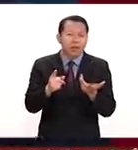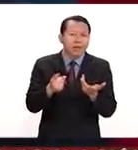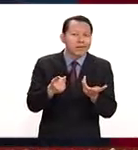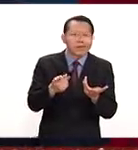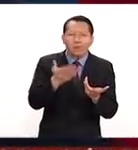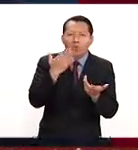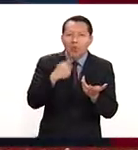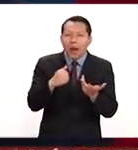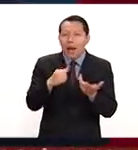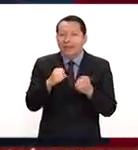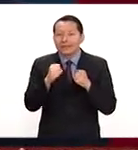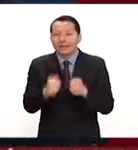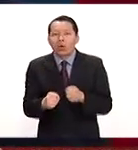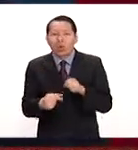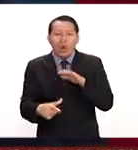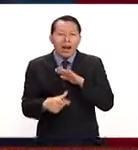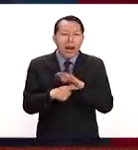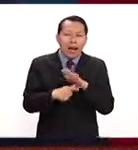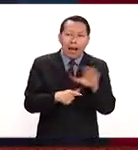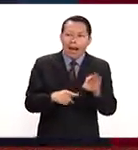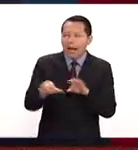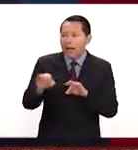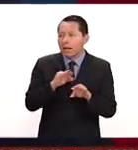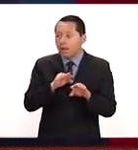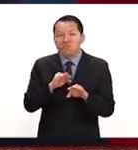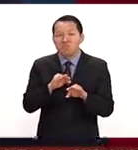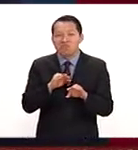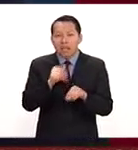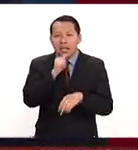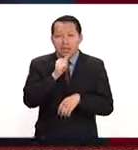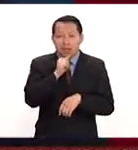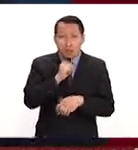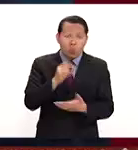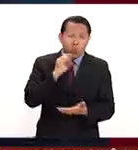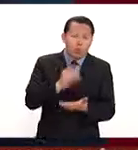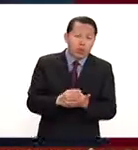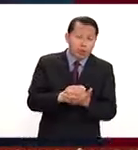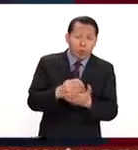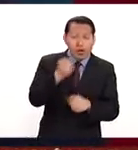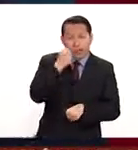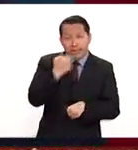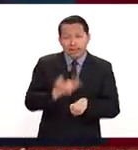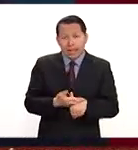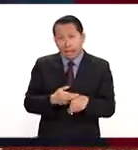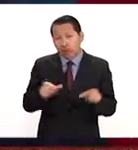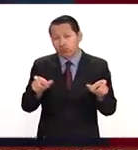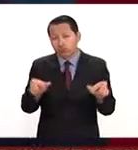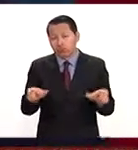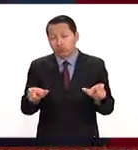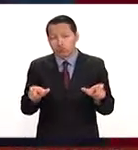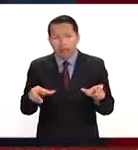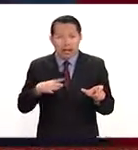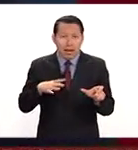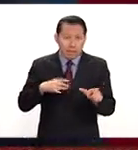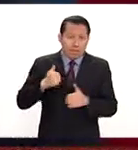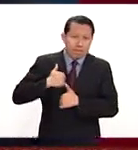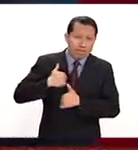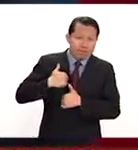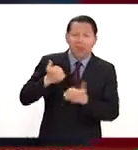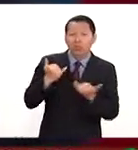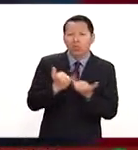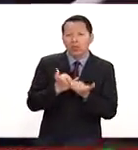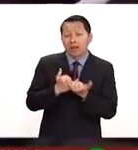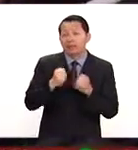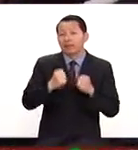nominados confirmados a su gabinete, salvo el secretario de Defensa como el secretario de Seguridad Nacional y en